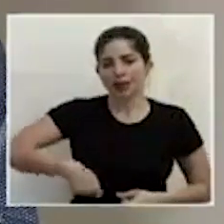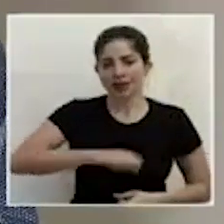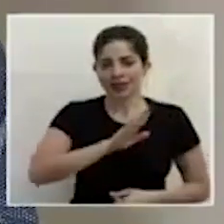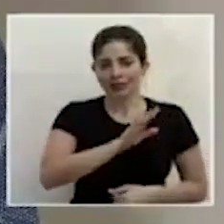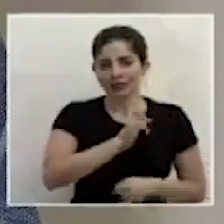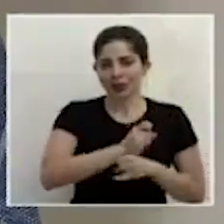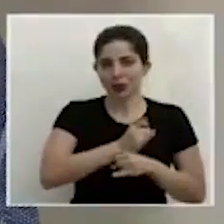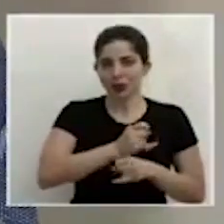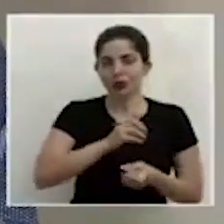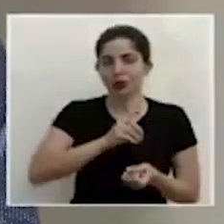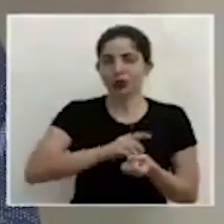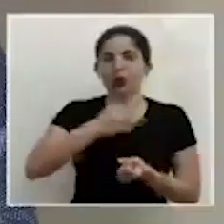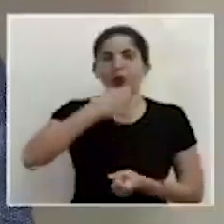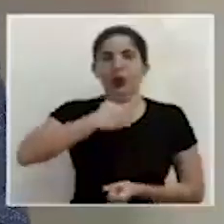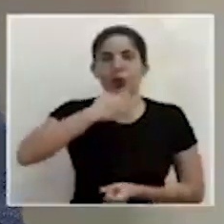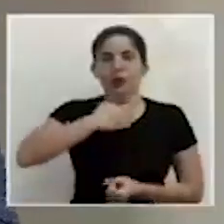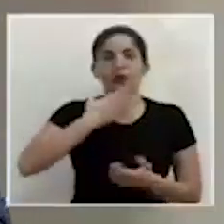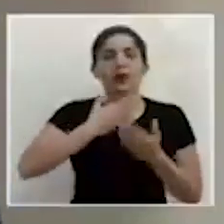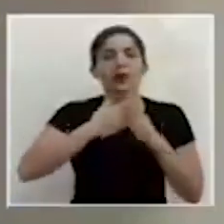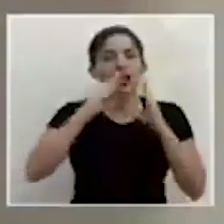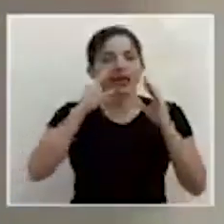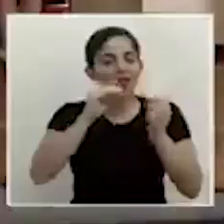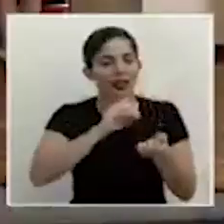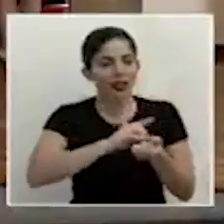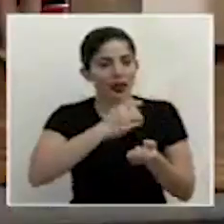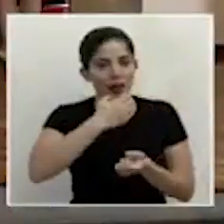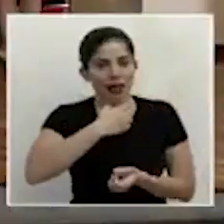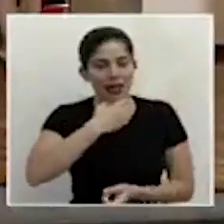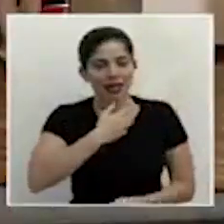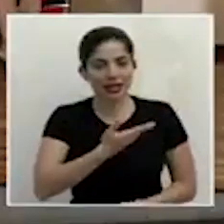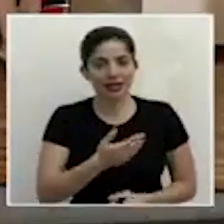institución, el doctor Román Macaya. Muy buenas tardes, doctor Macaya.